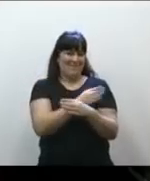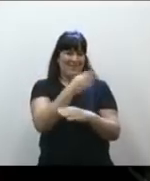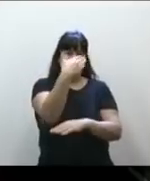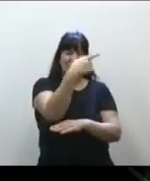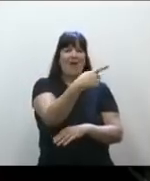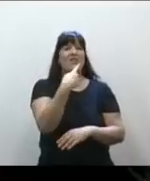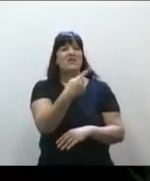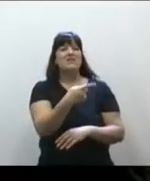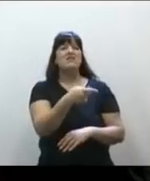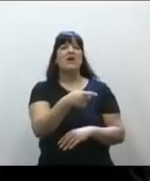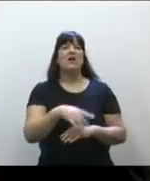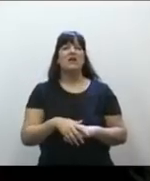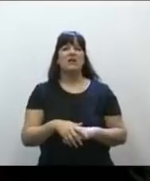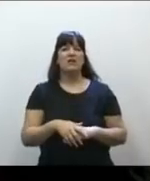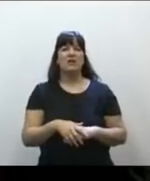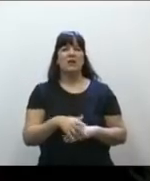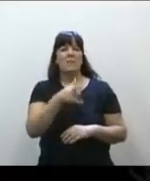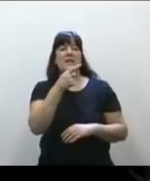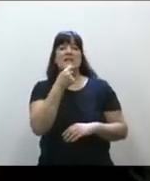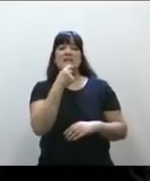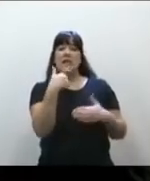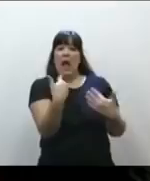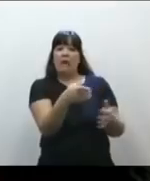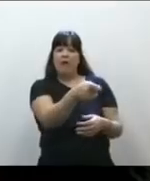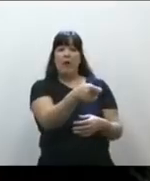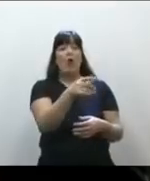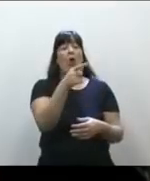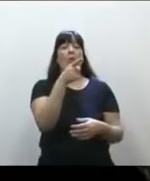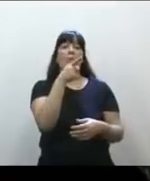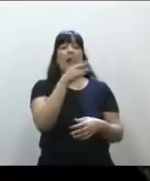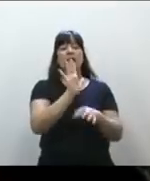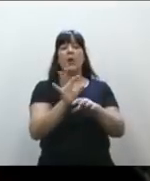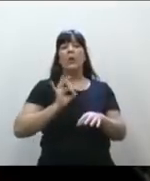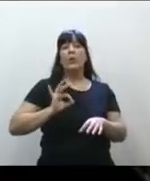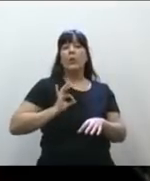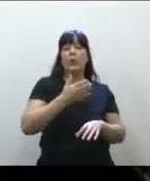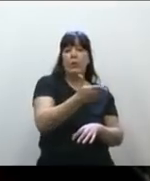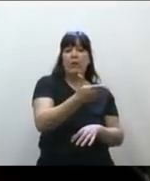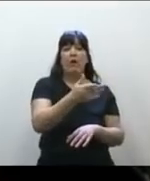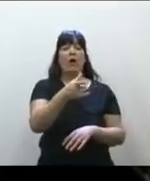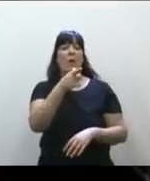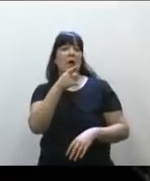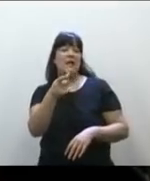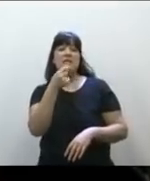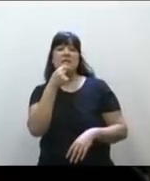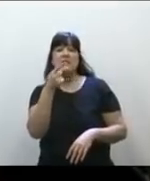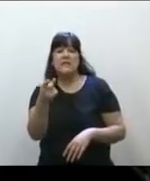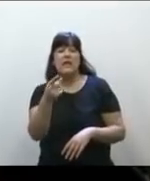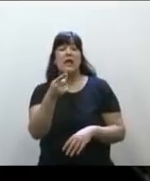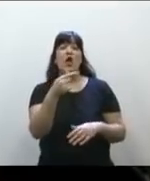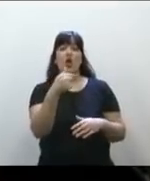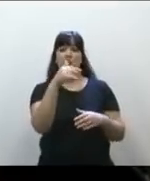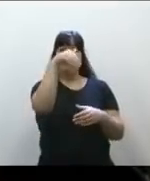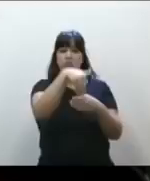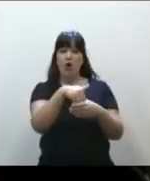en algún caso si vota para un lado parece que es arcaico, en algún caso parece que si vota por el sí